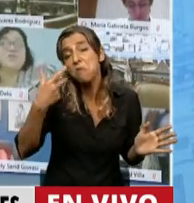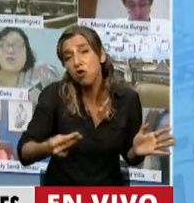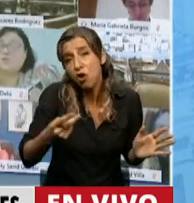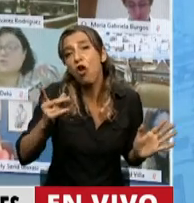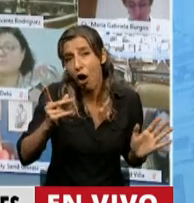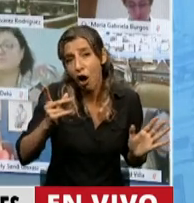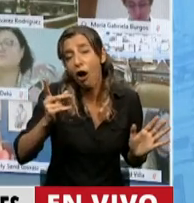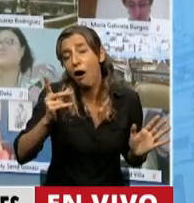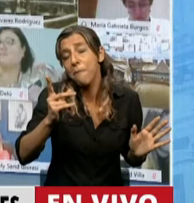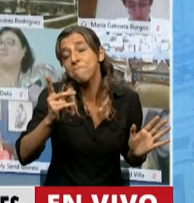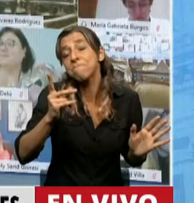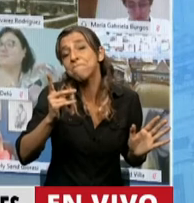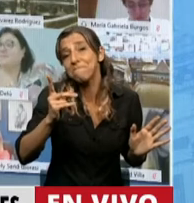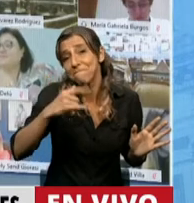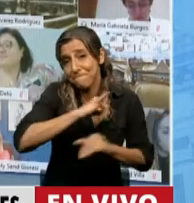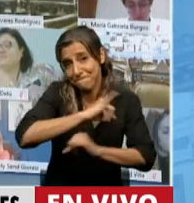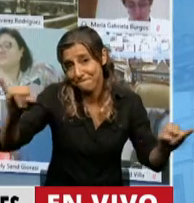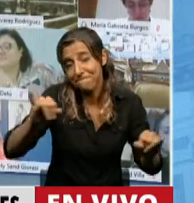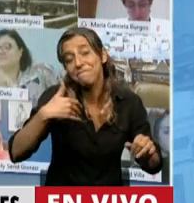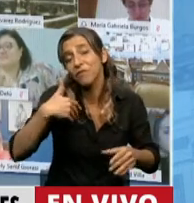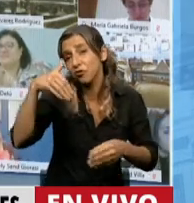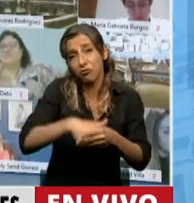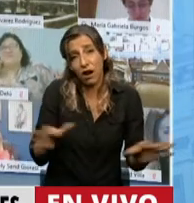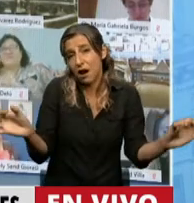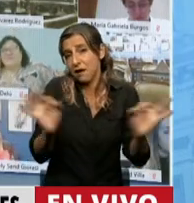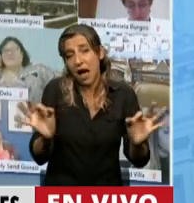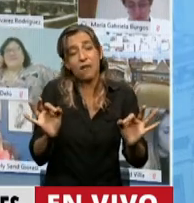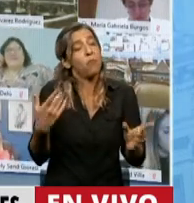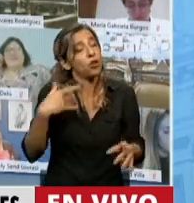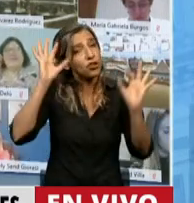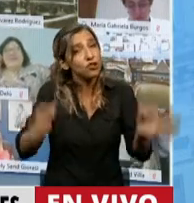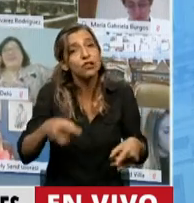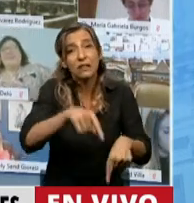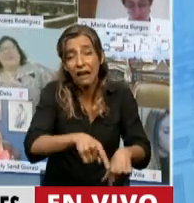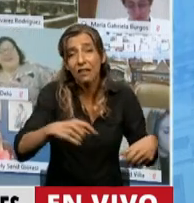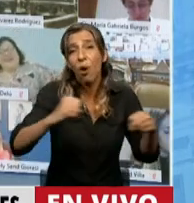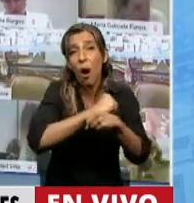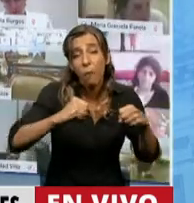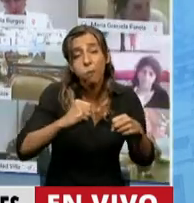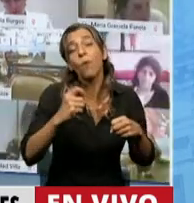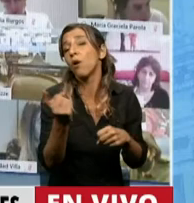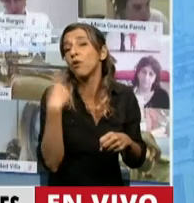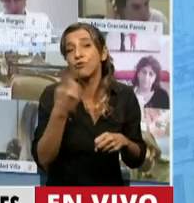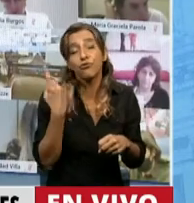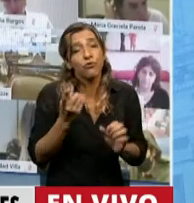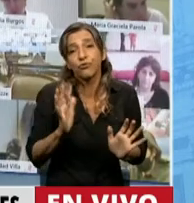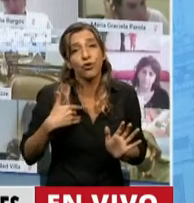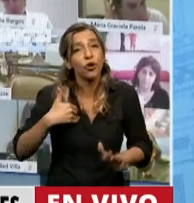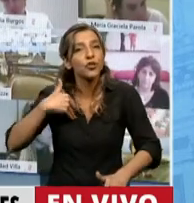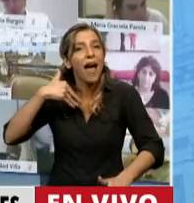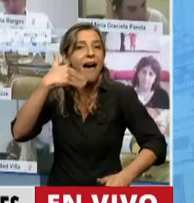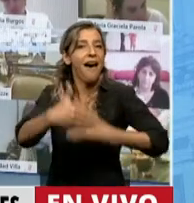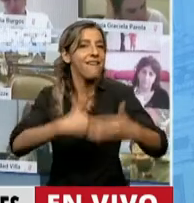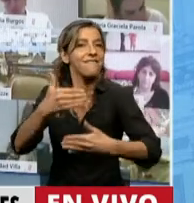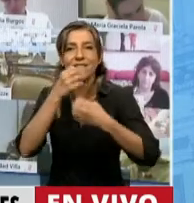atención de que efectivamente con la aprobación de este acuerdo no se avanza ni un milímetro la real